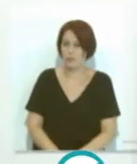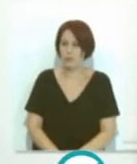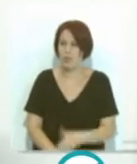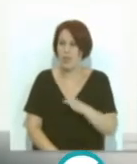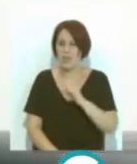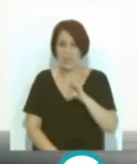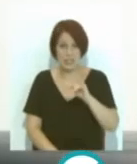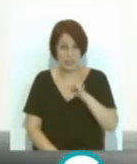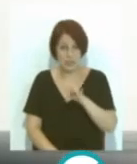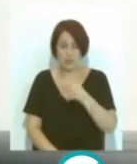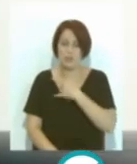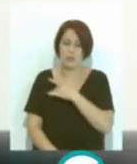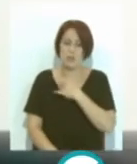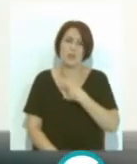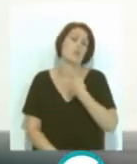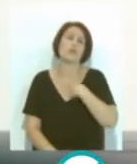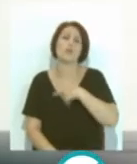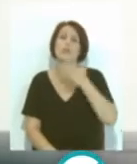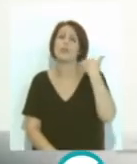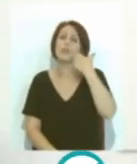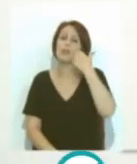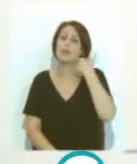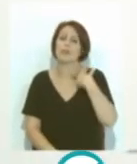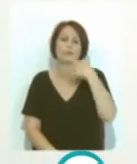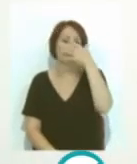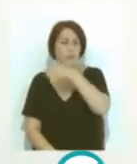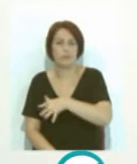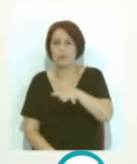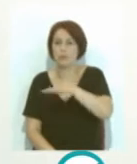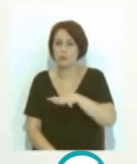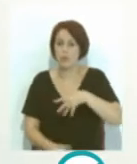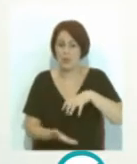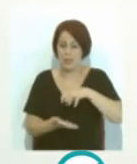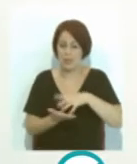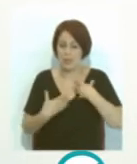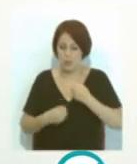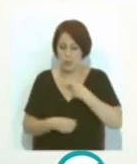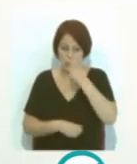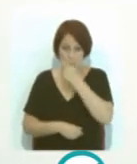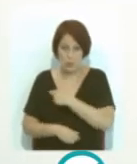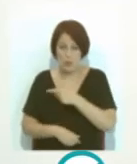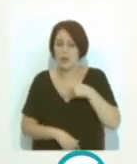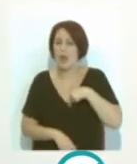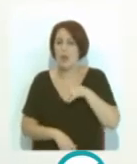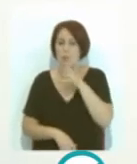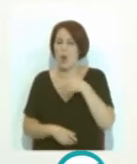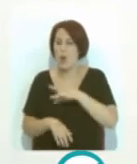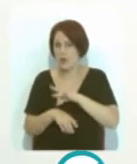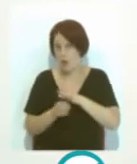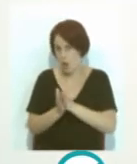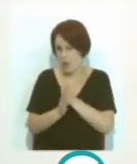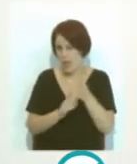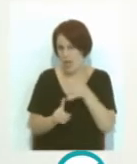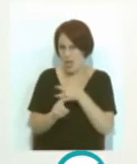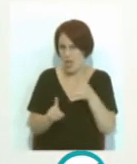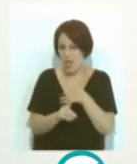condenamos los hechos acadecidos el pasado sábado en el centro de salud de Rivera del Muelle con la agresión a un compañero médico durante su turno de